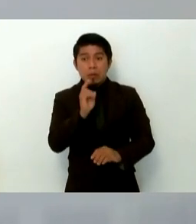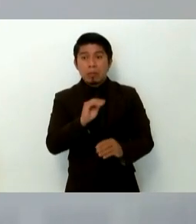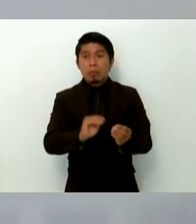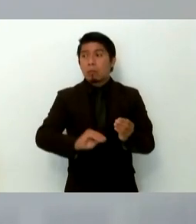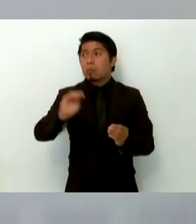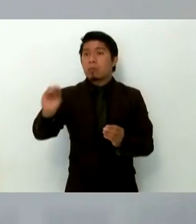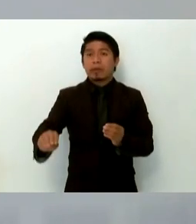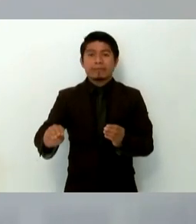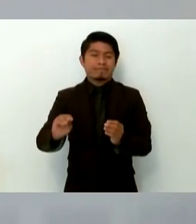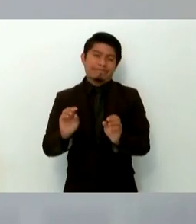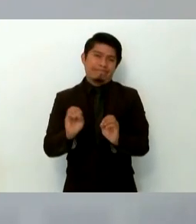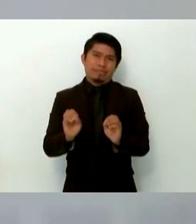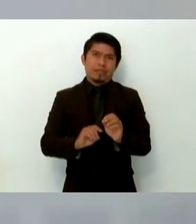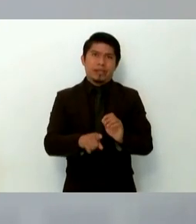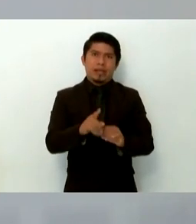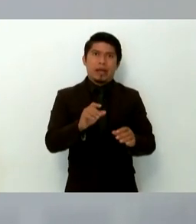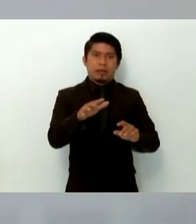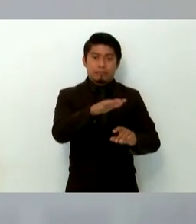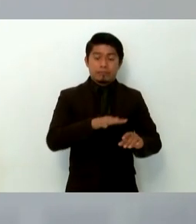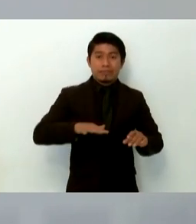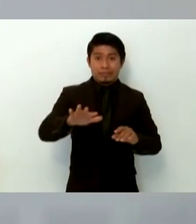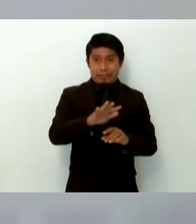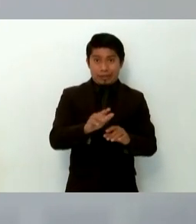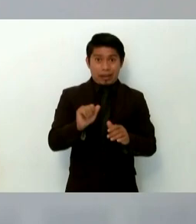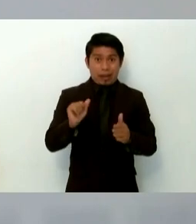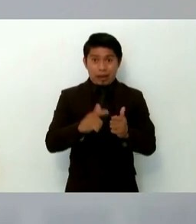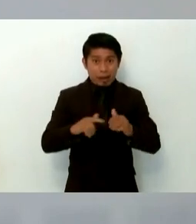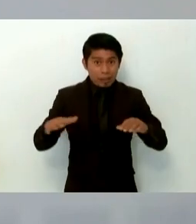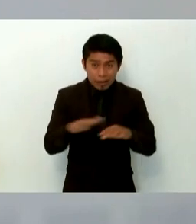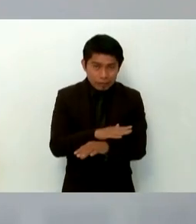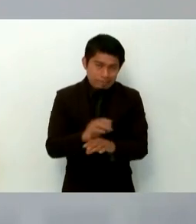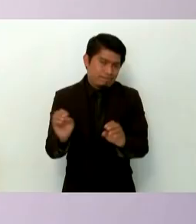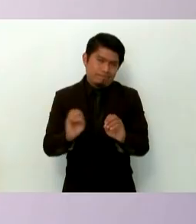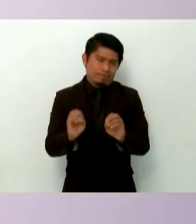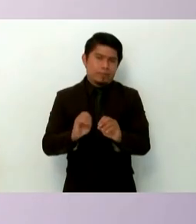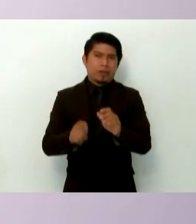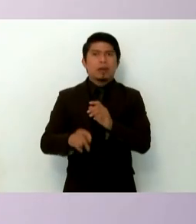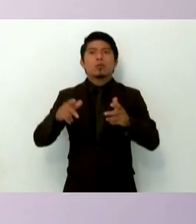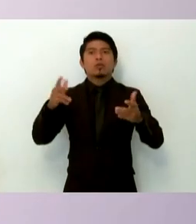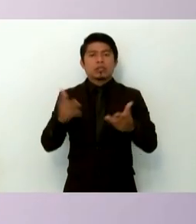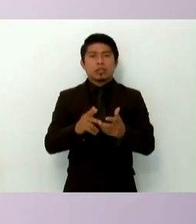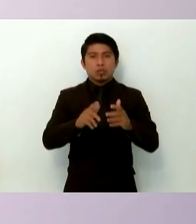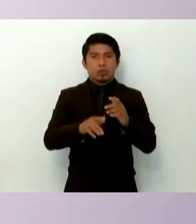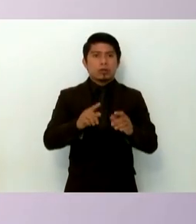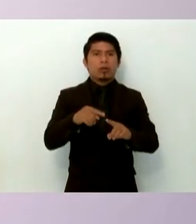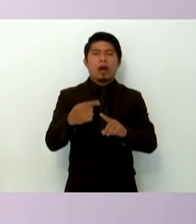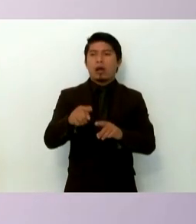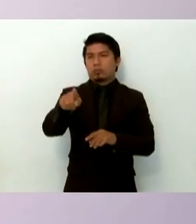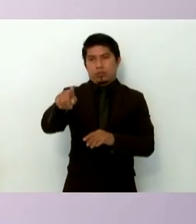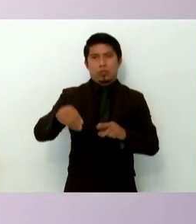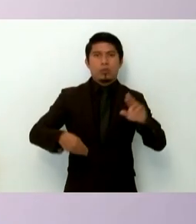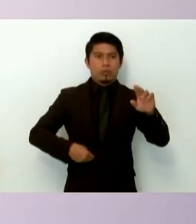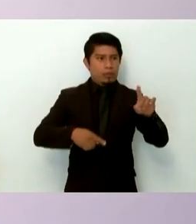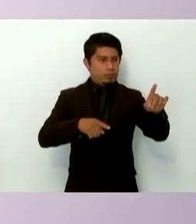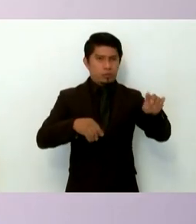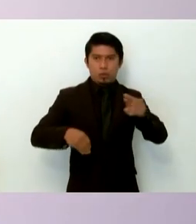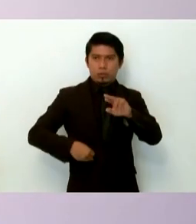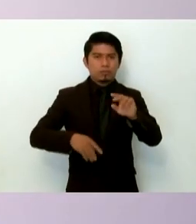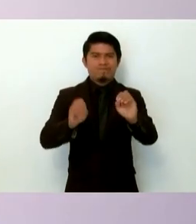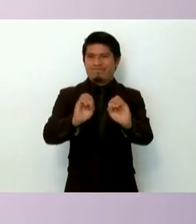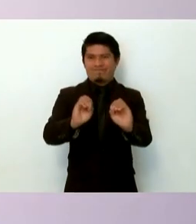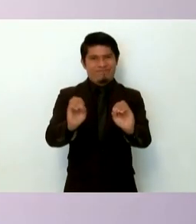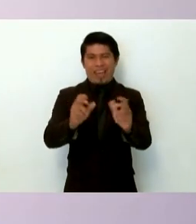no ha alterado escenas del crimen no hemos fabricado culpables hemos